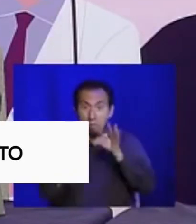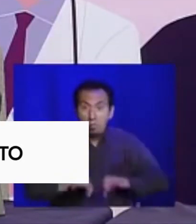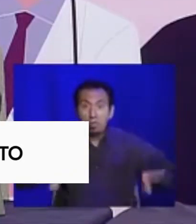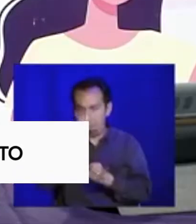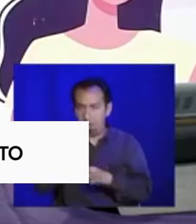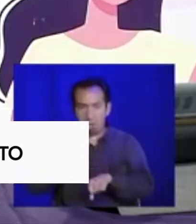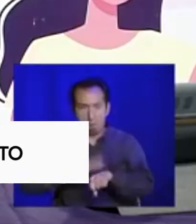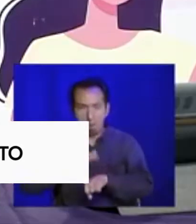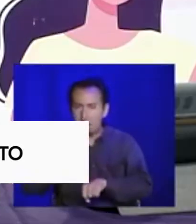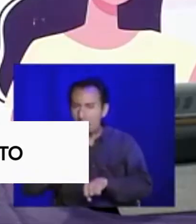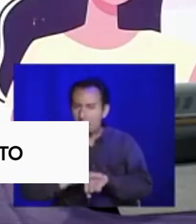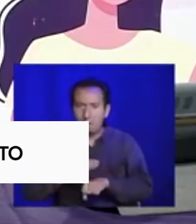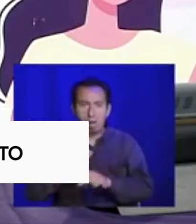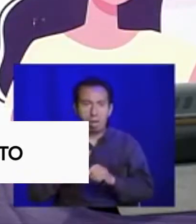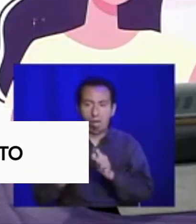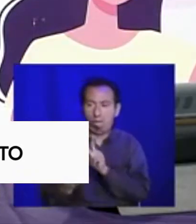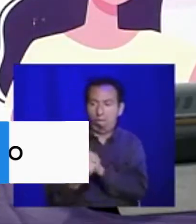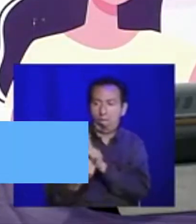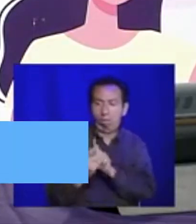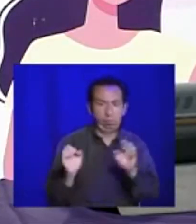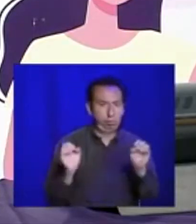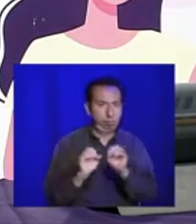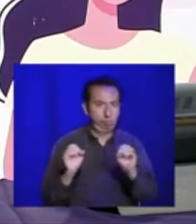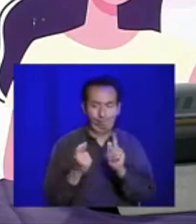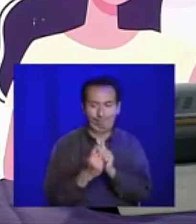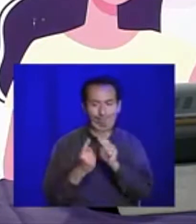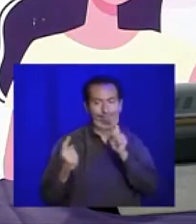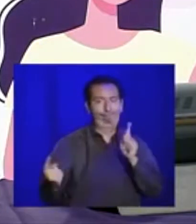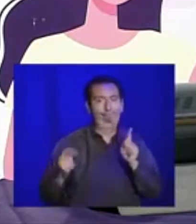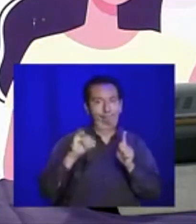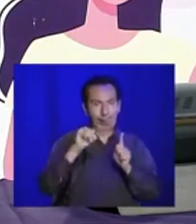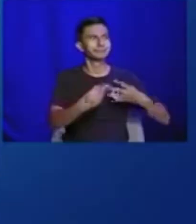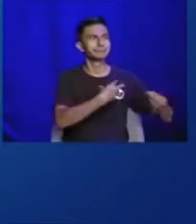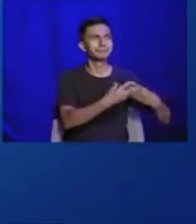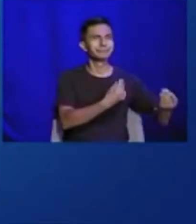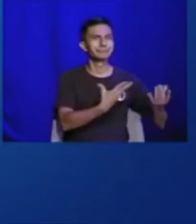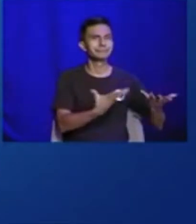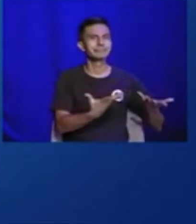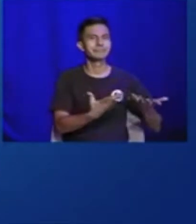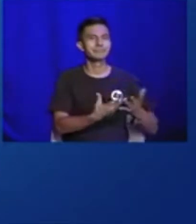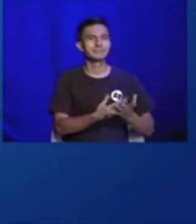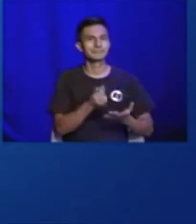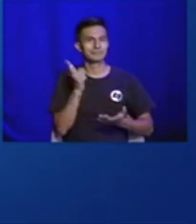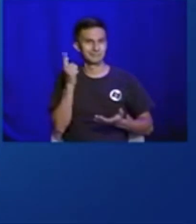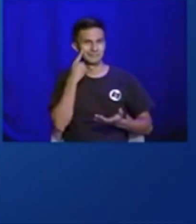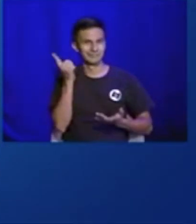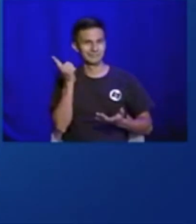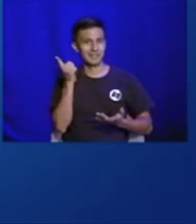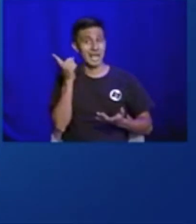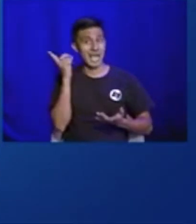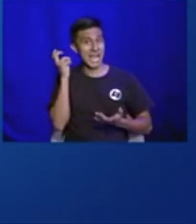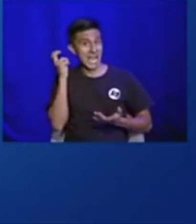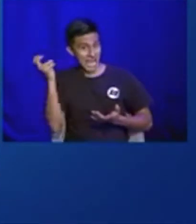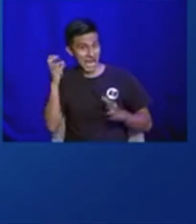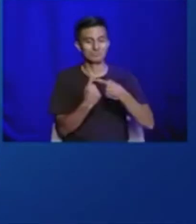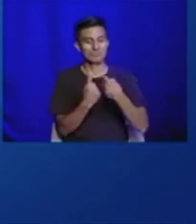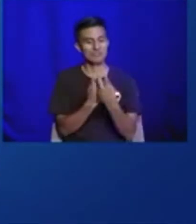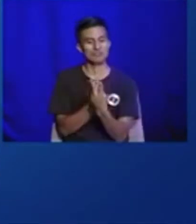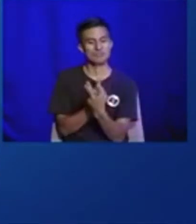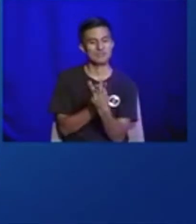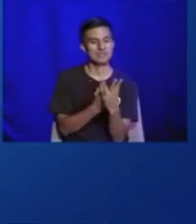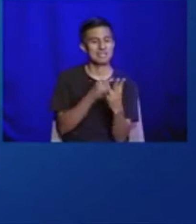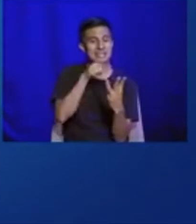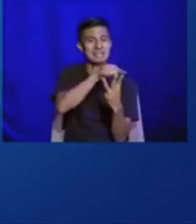subsecretario para el desarrollo de la micro, pequeña y mediana empresa, al comentar los sectores habilitados con el naranja en el semáforo de